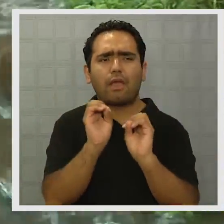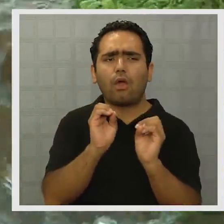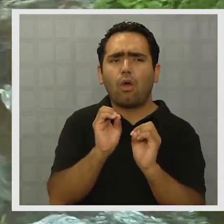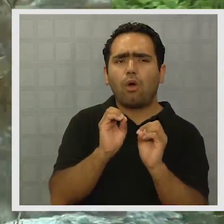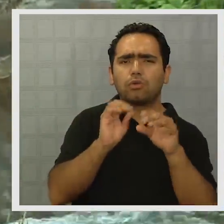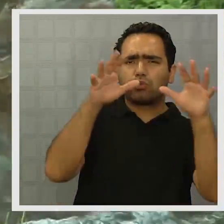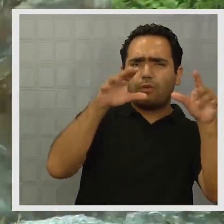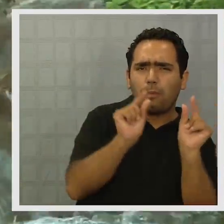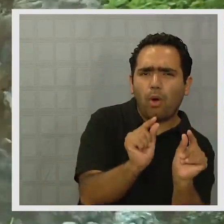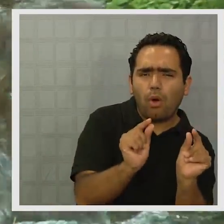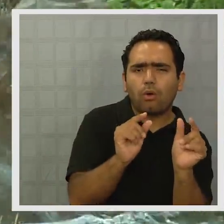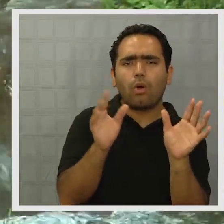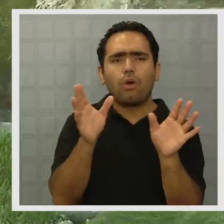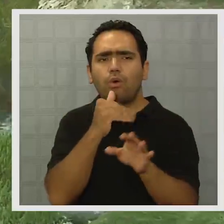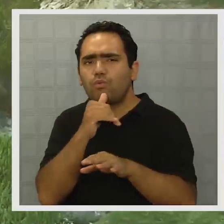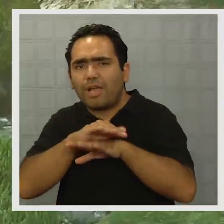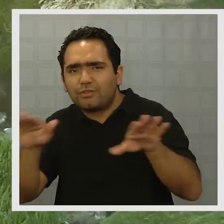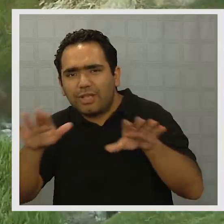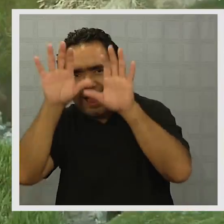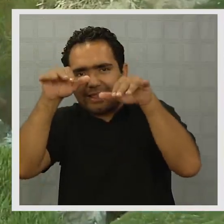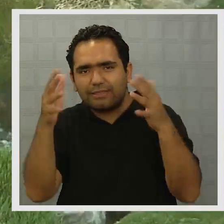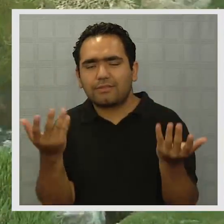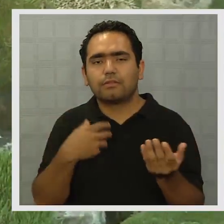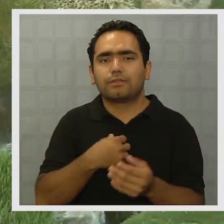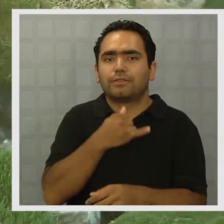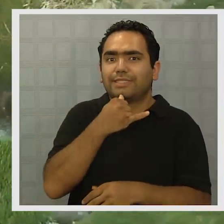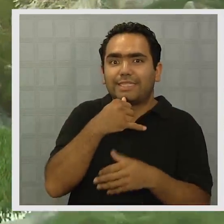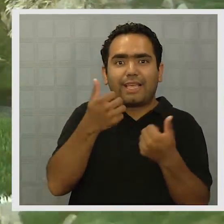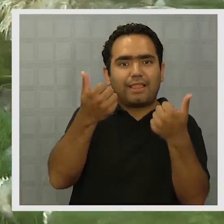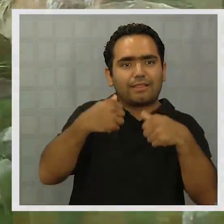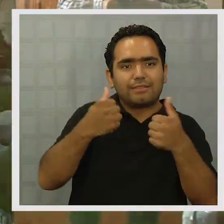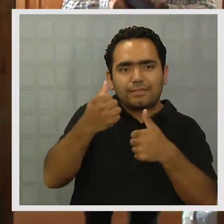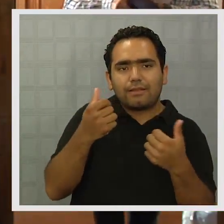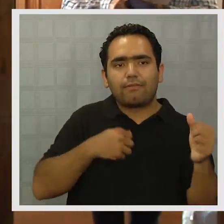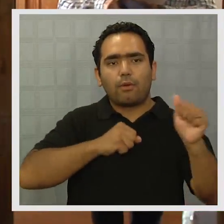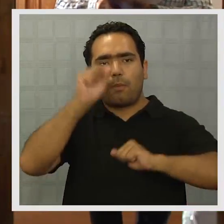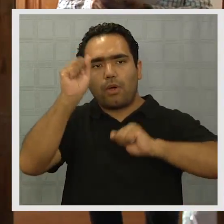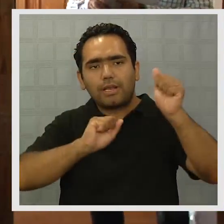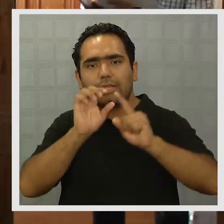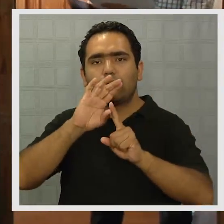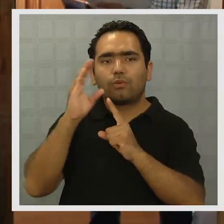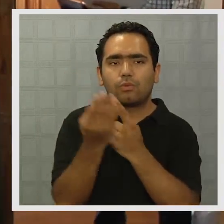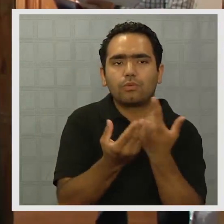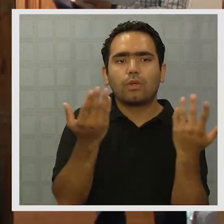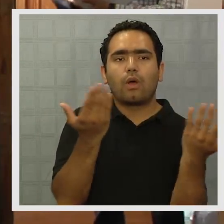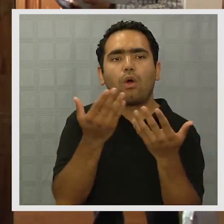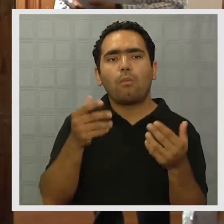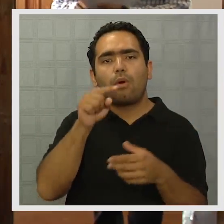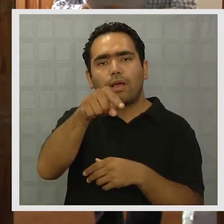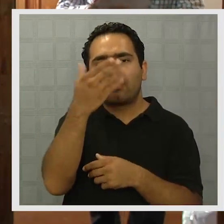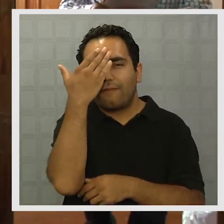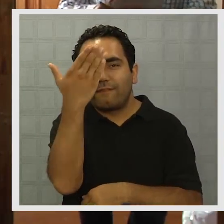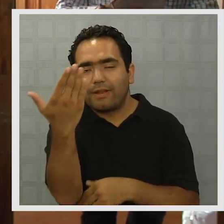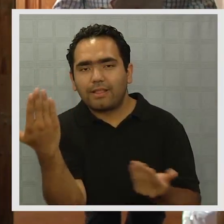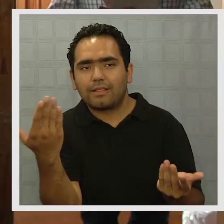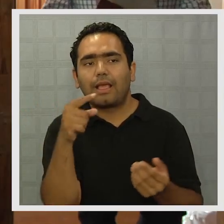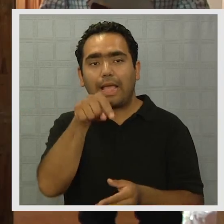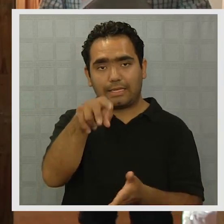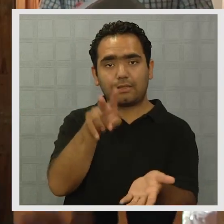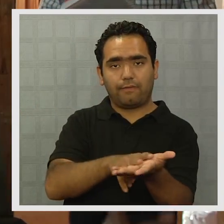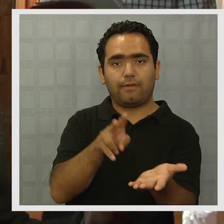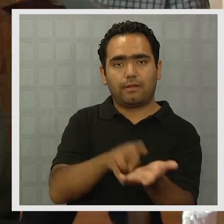seco, si va a llover 20 días, si va a llover 5, si no va a llover nada. Hay un gran desafío político, cultural de cómo enfrentar esto.